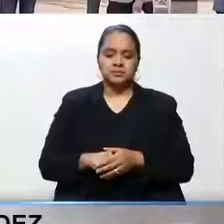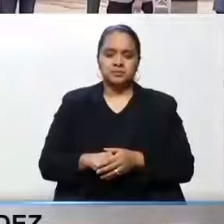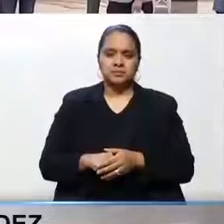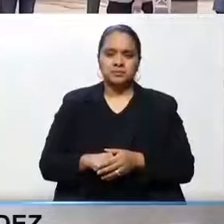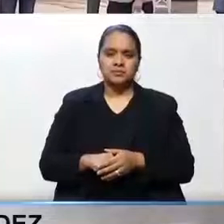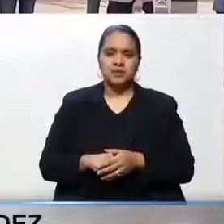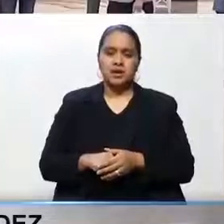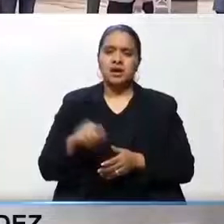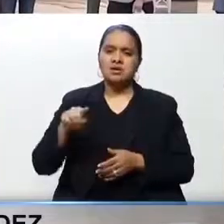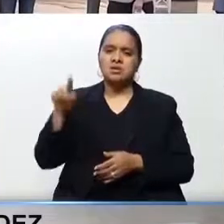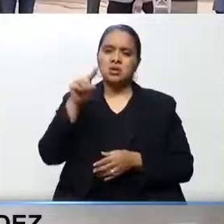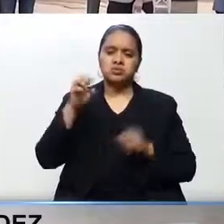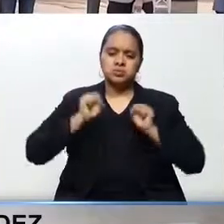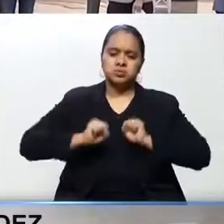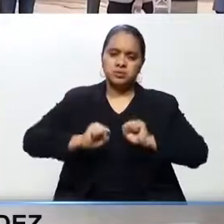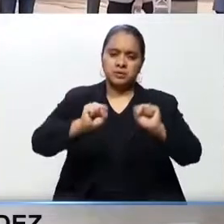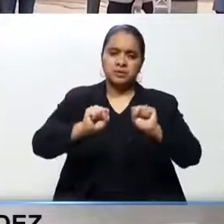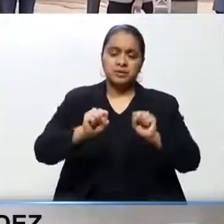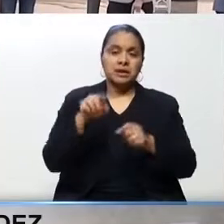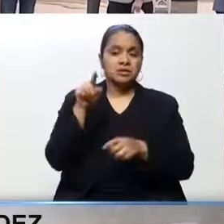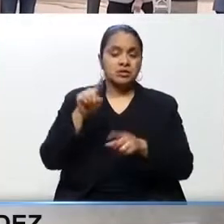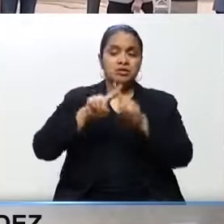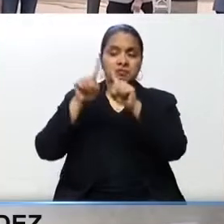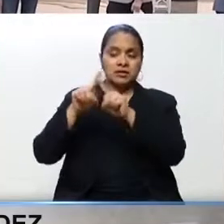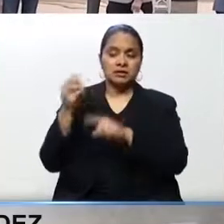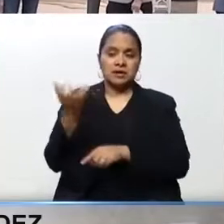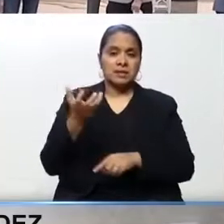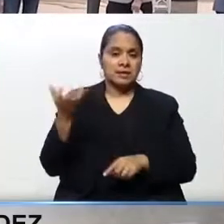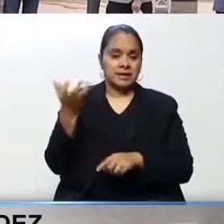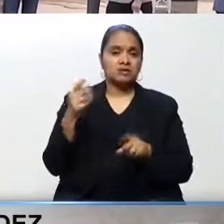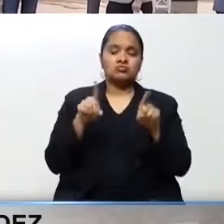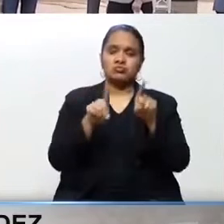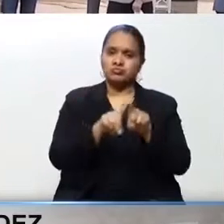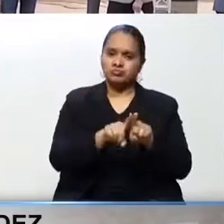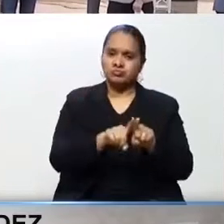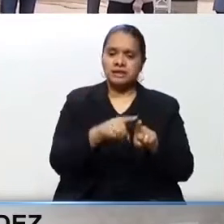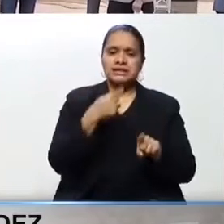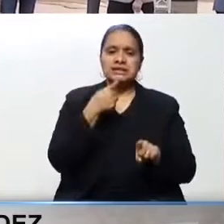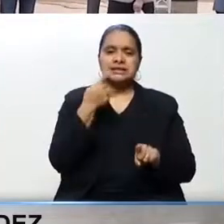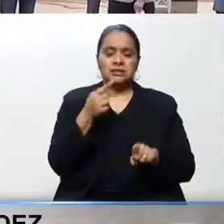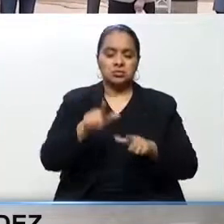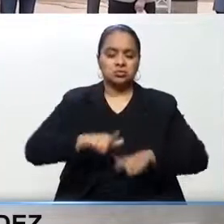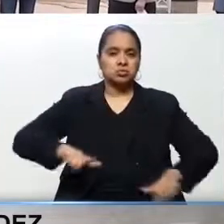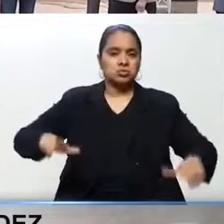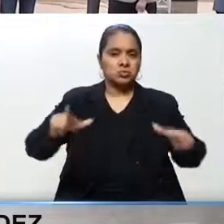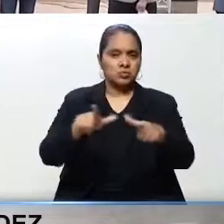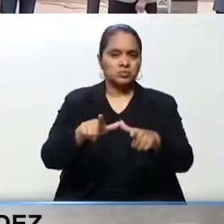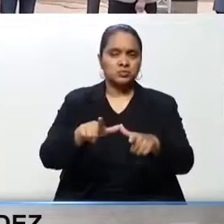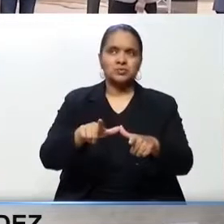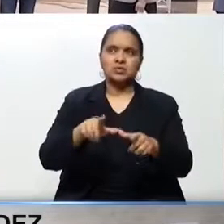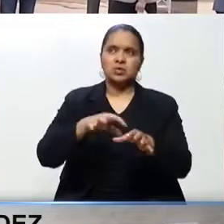En el caso de los supermercados, de varios mercados, en el caso también particular de una región de